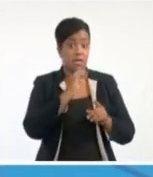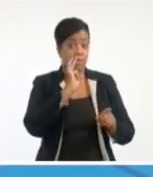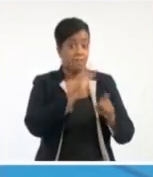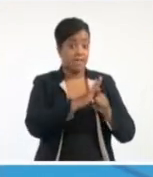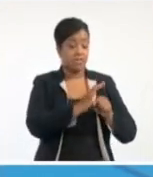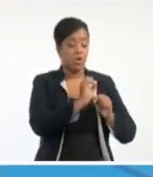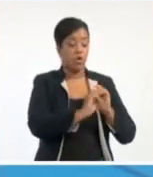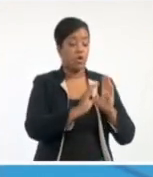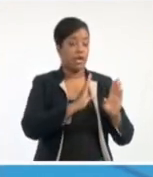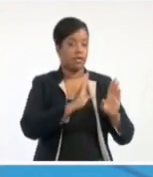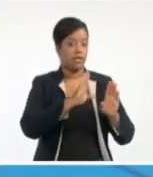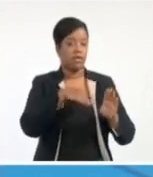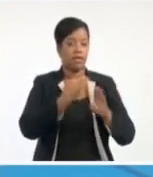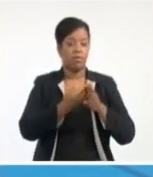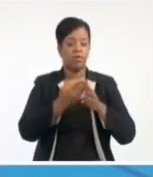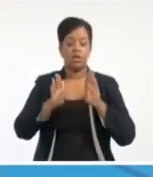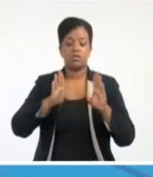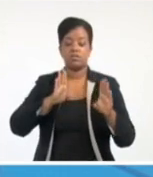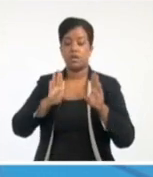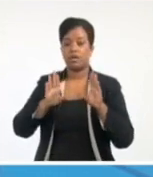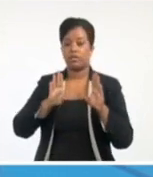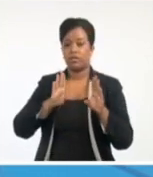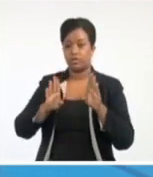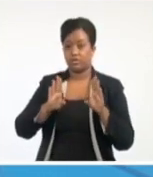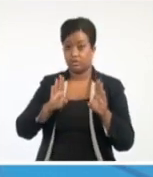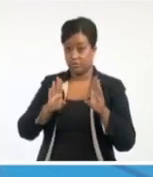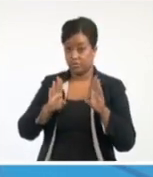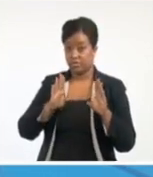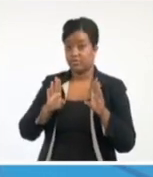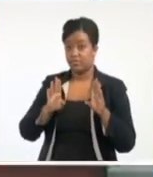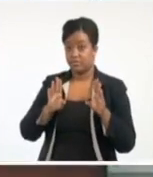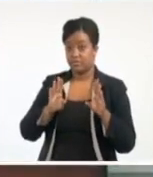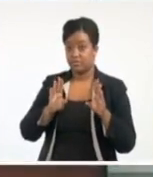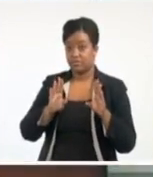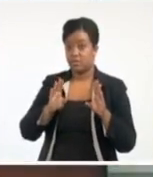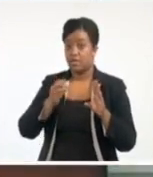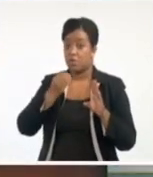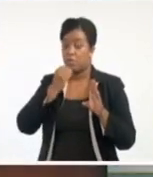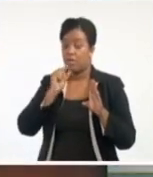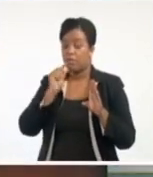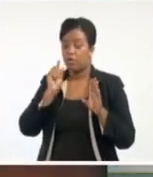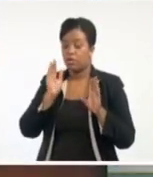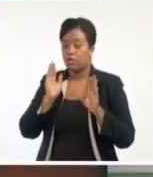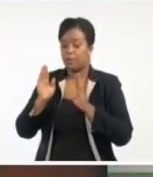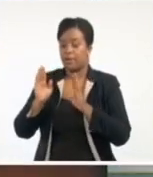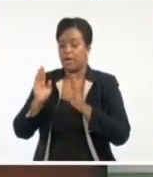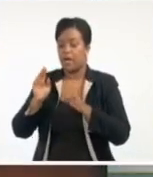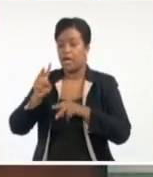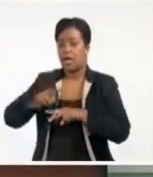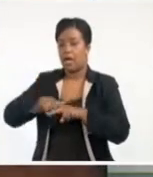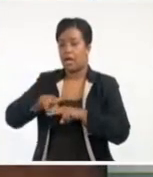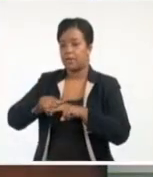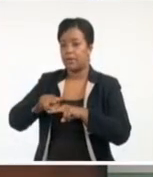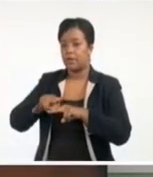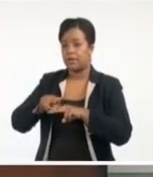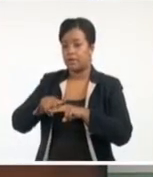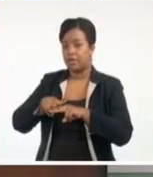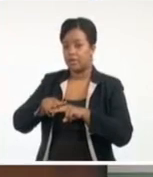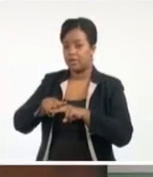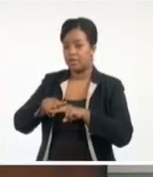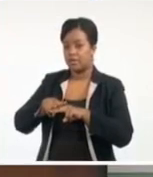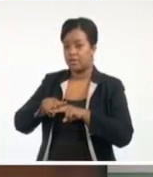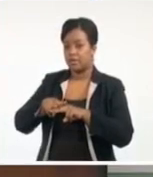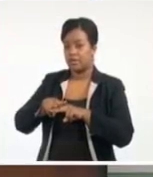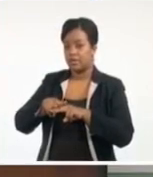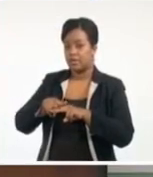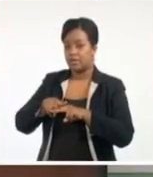esto llega hasta un poco más acá de la Habana, pero en realidad las trayectorias, como ustedes pueden ver aquí, están